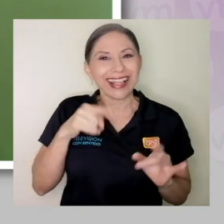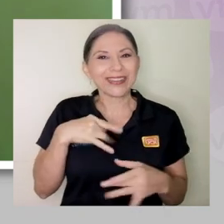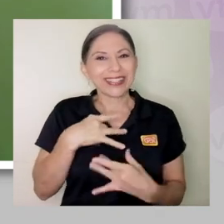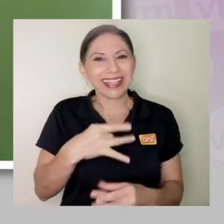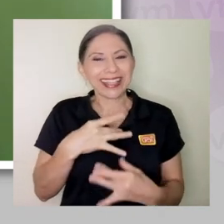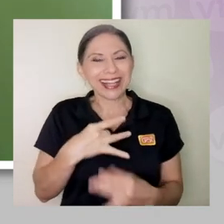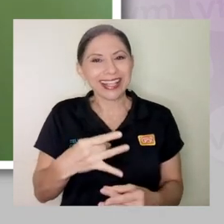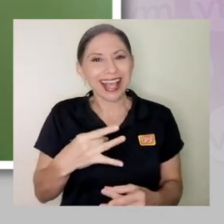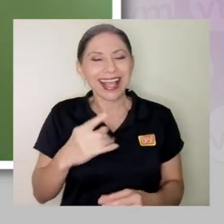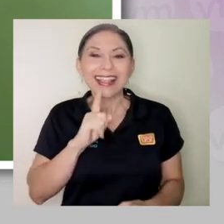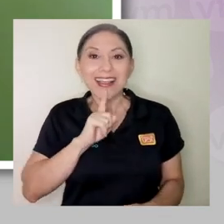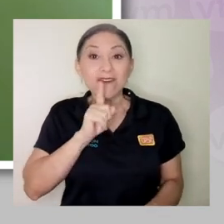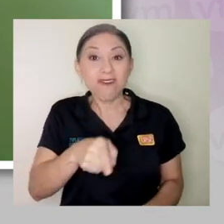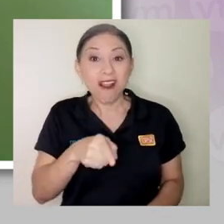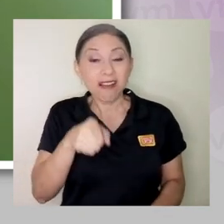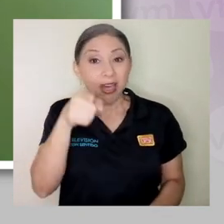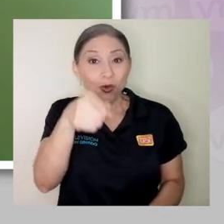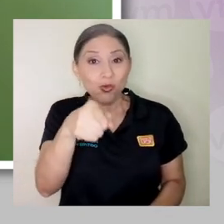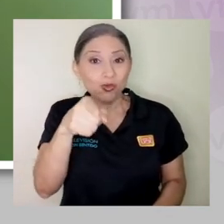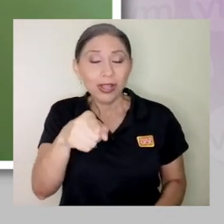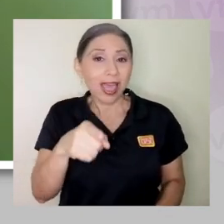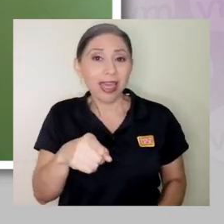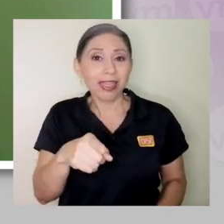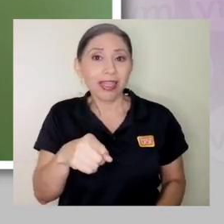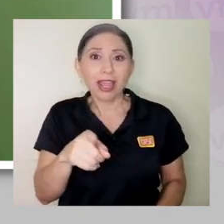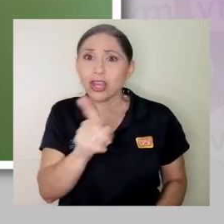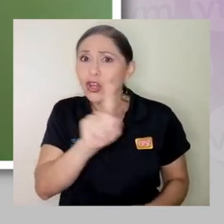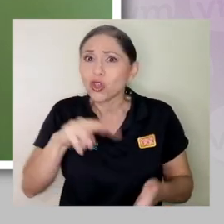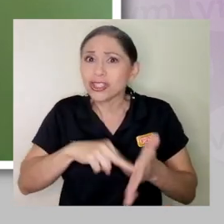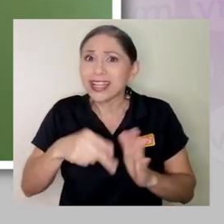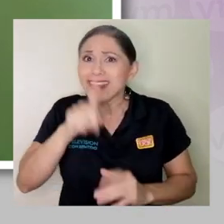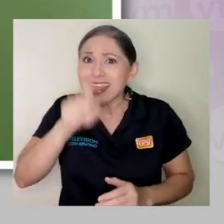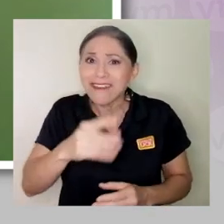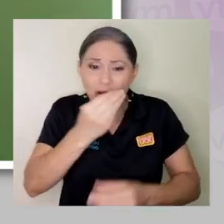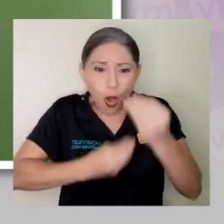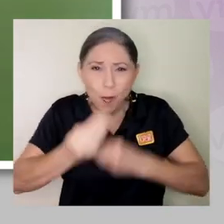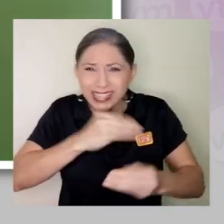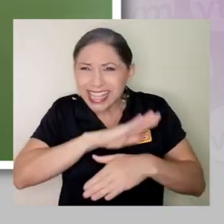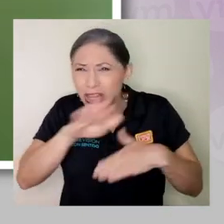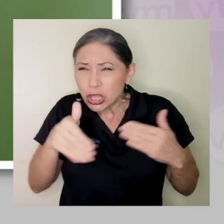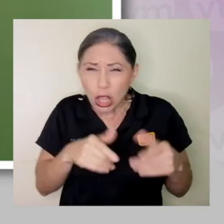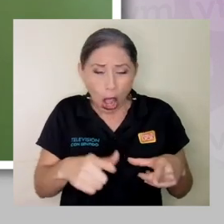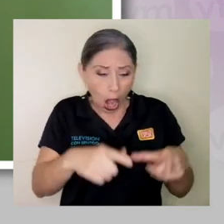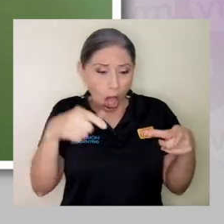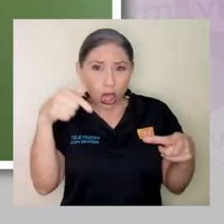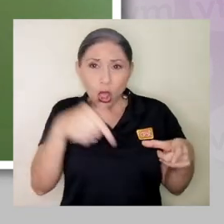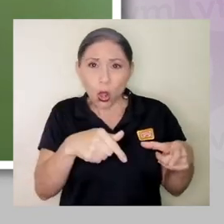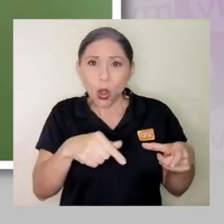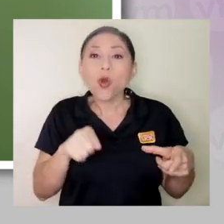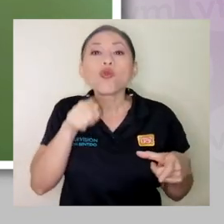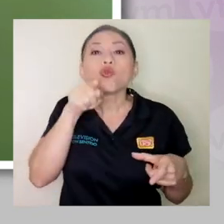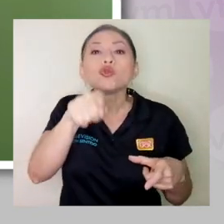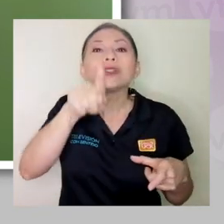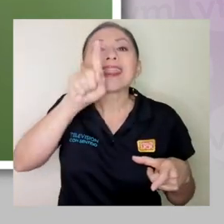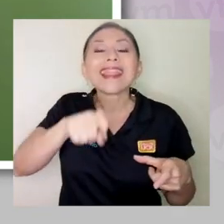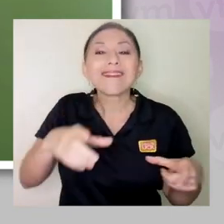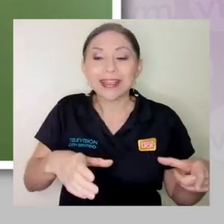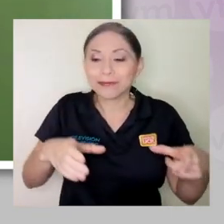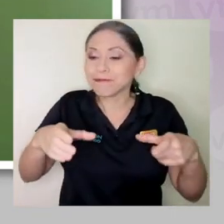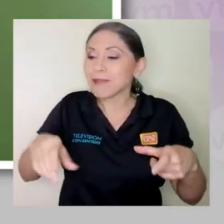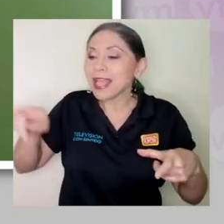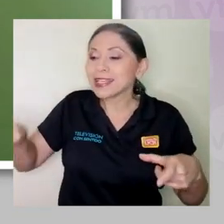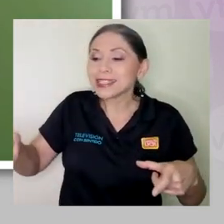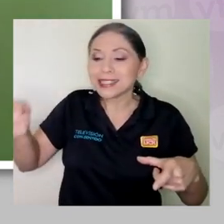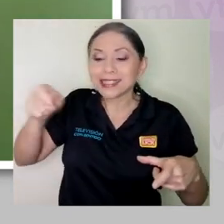es, vamos a ver, es interesante porque en realidad usted no es que usted se tiene que comer todo lo que está en el plato, es que usted